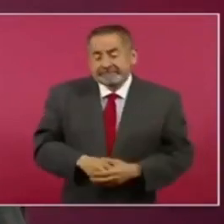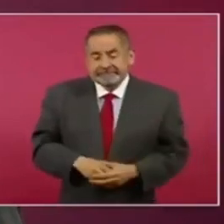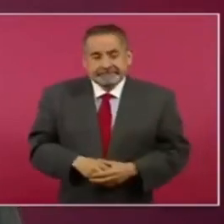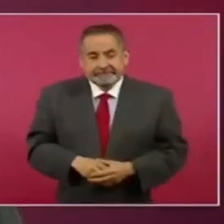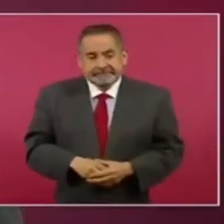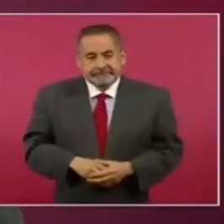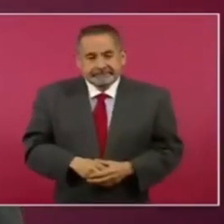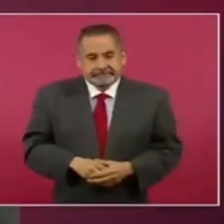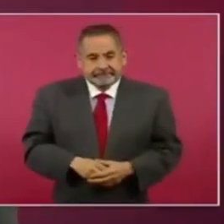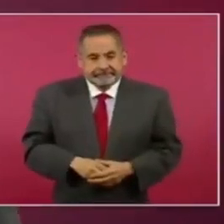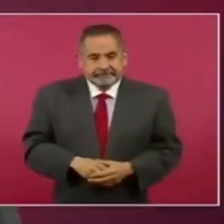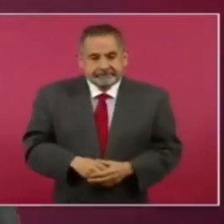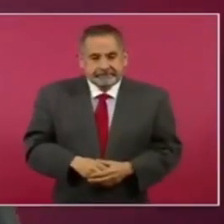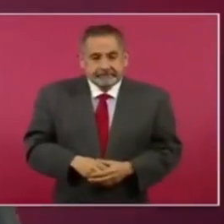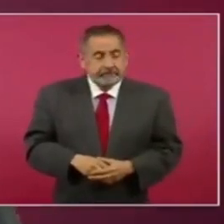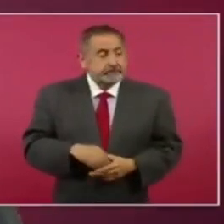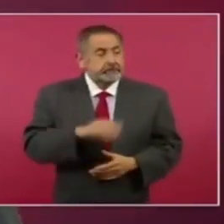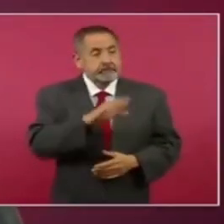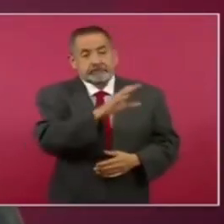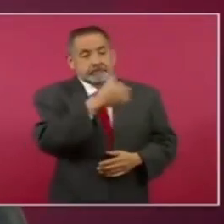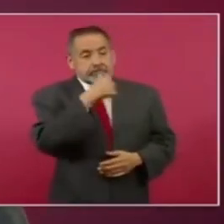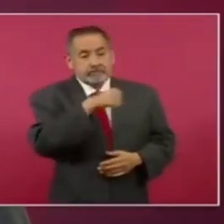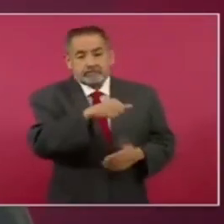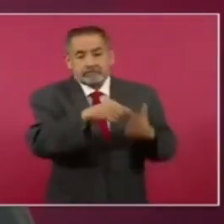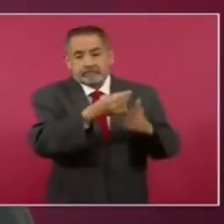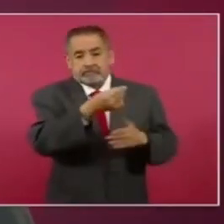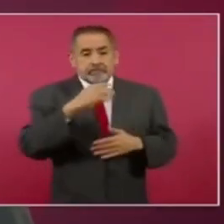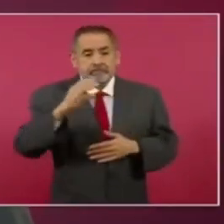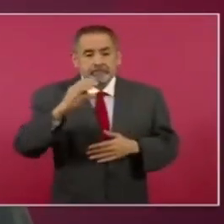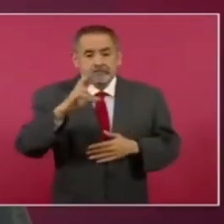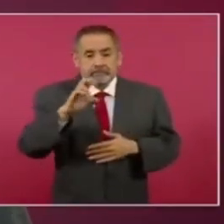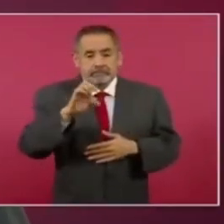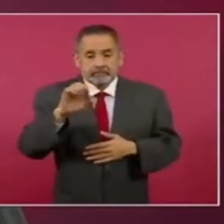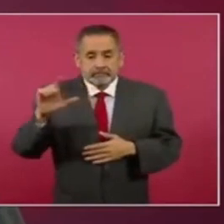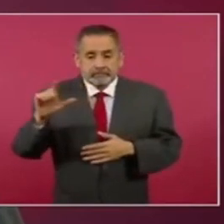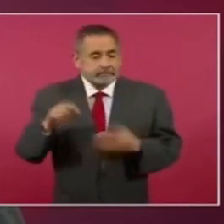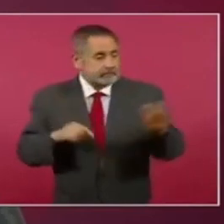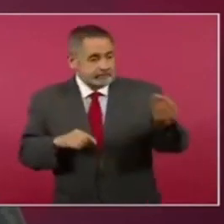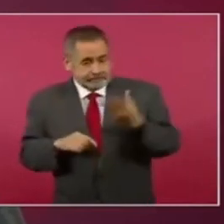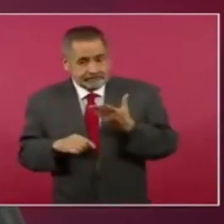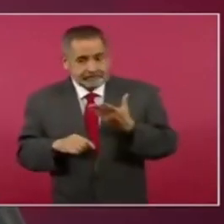Bueno, me mandó a decir Cril que